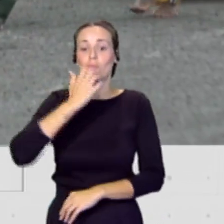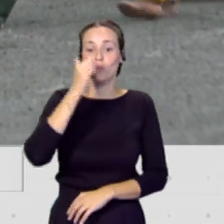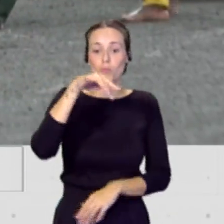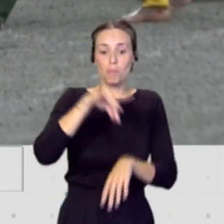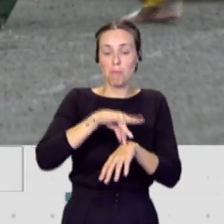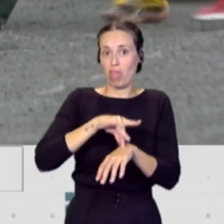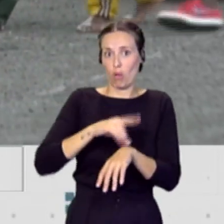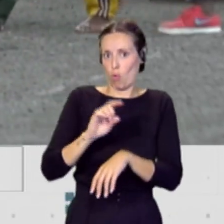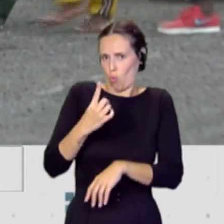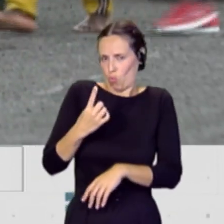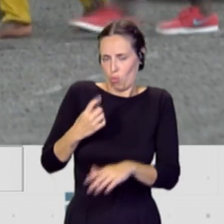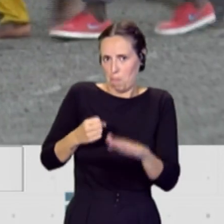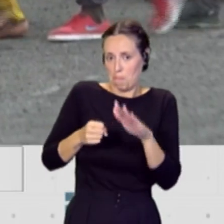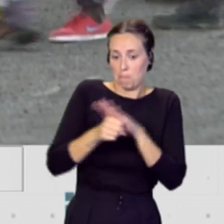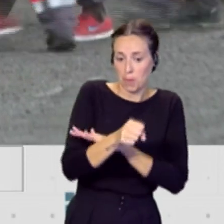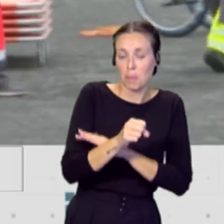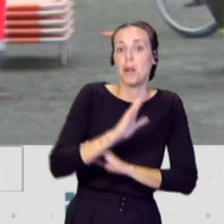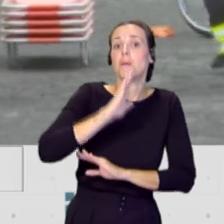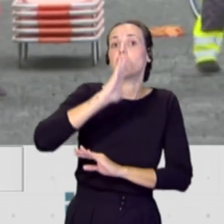con previsión de que empiecen dos,